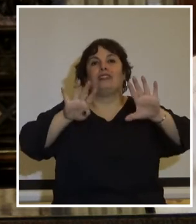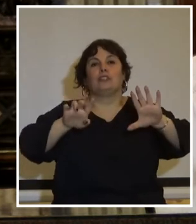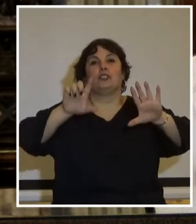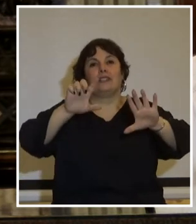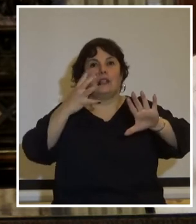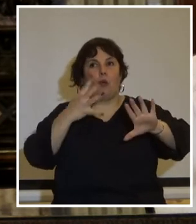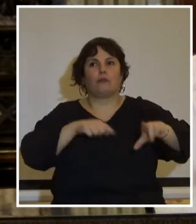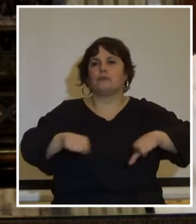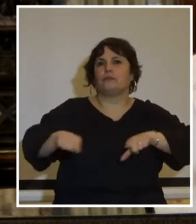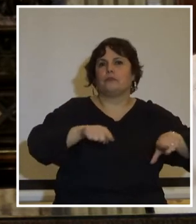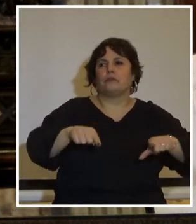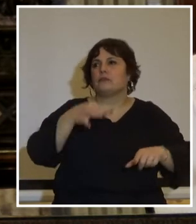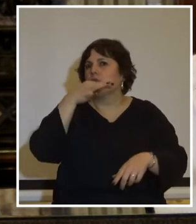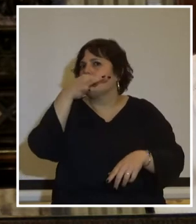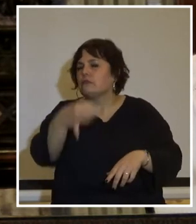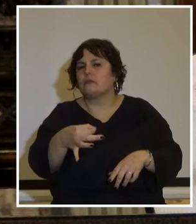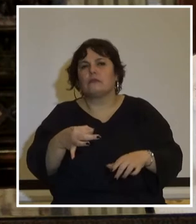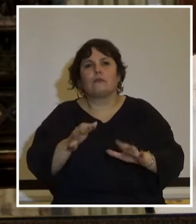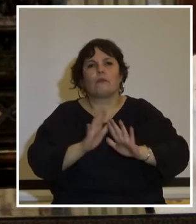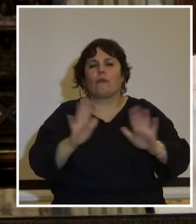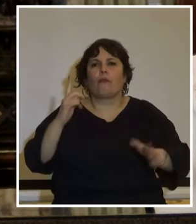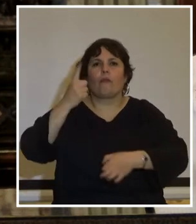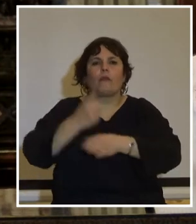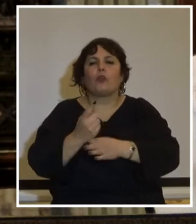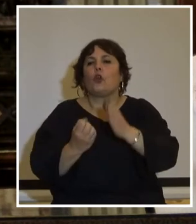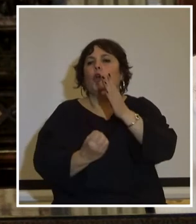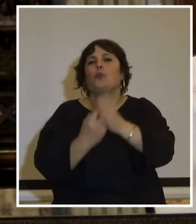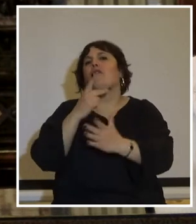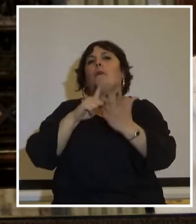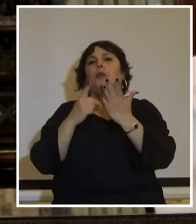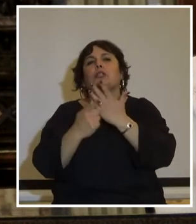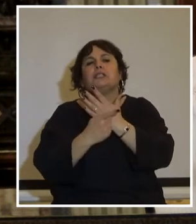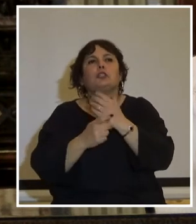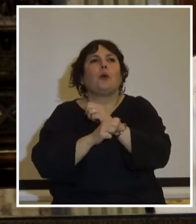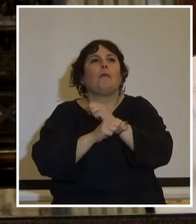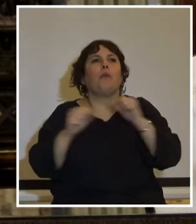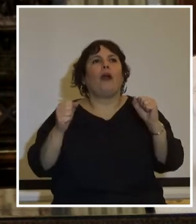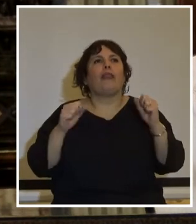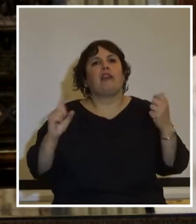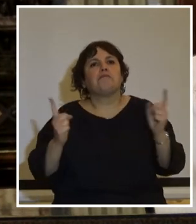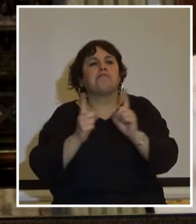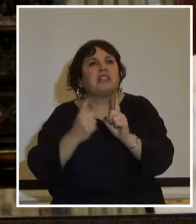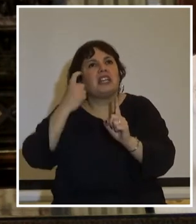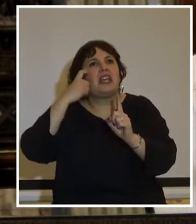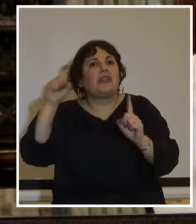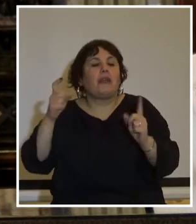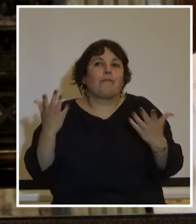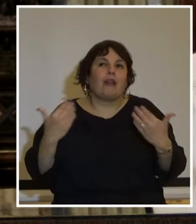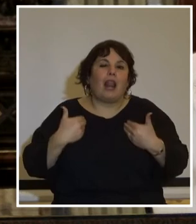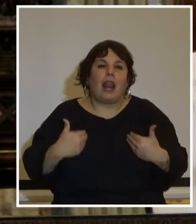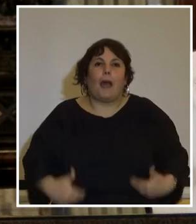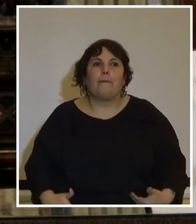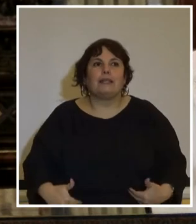definieron que el nuevo proyecto podía sintetizarse en la idea que lamentablemente